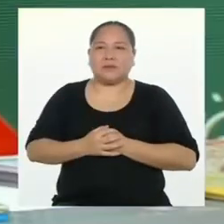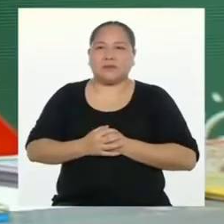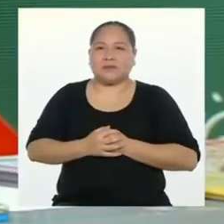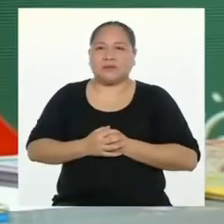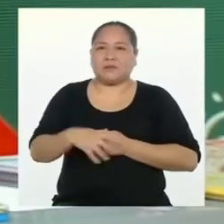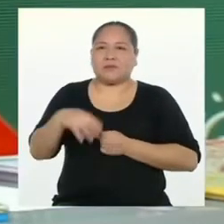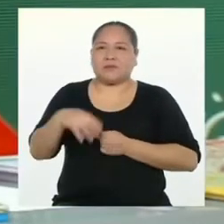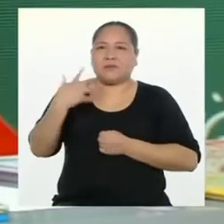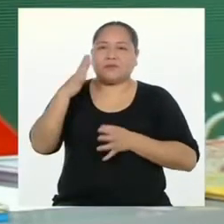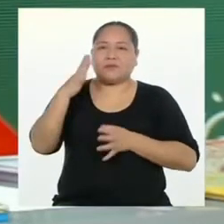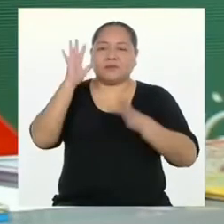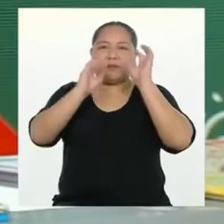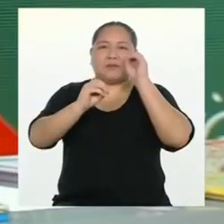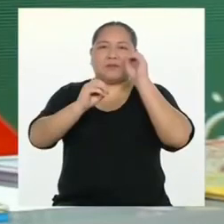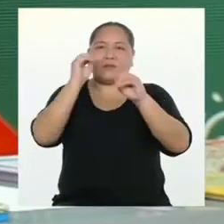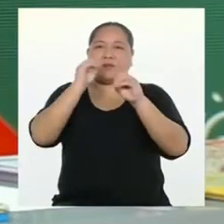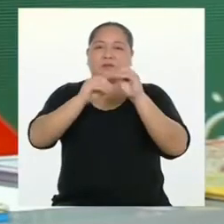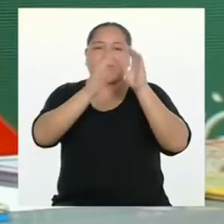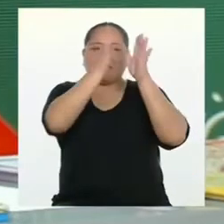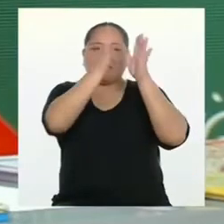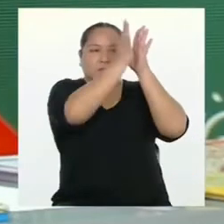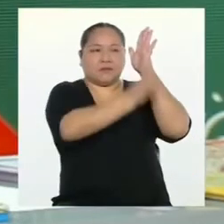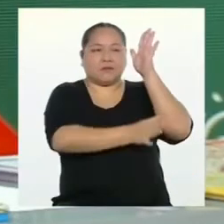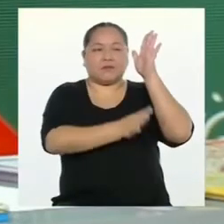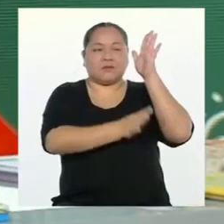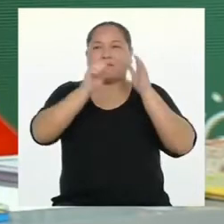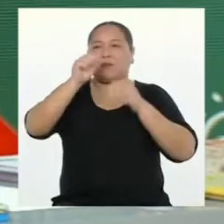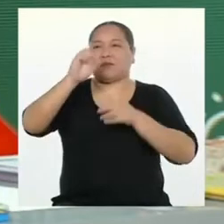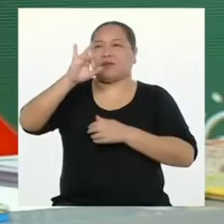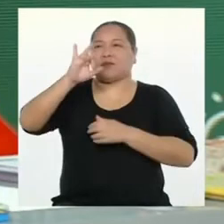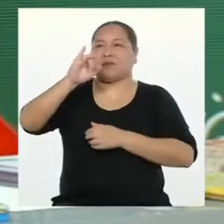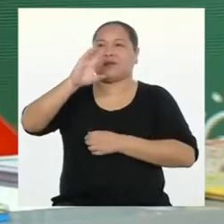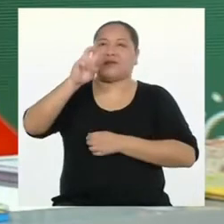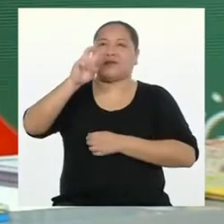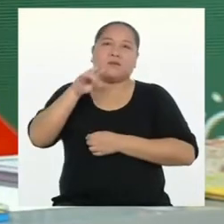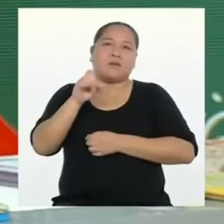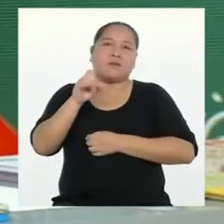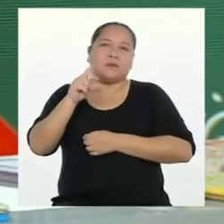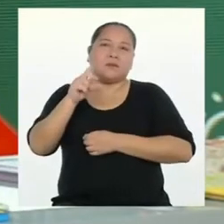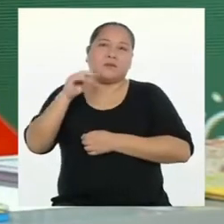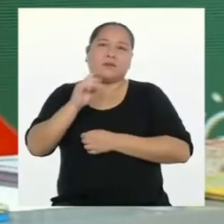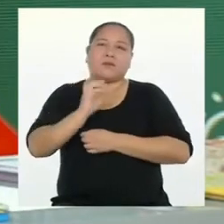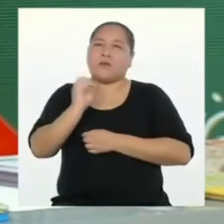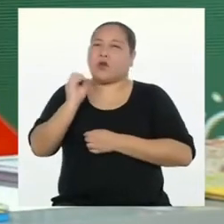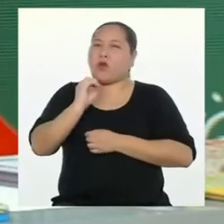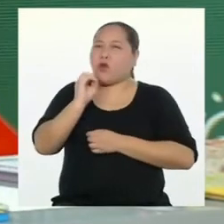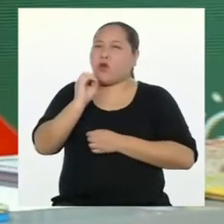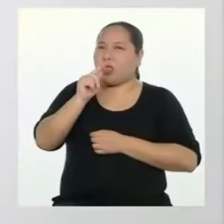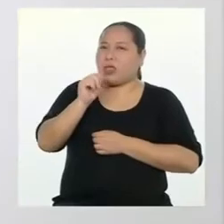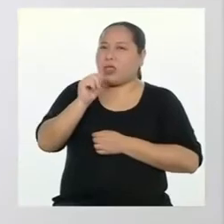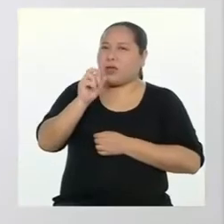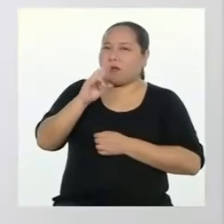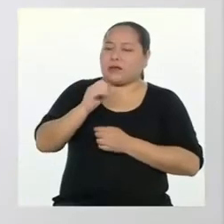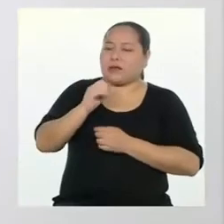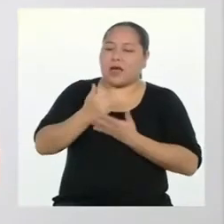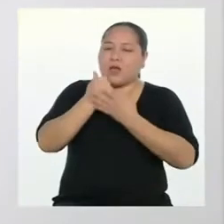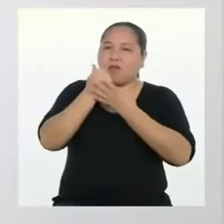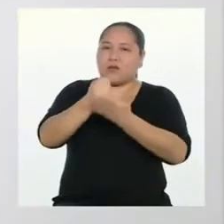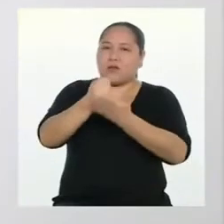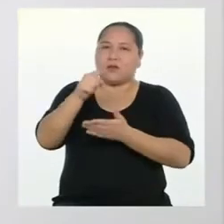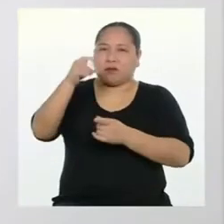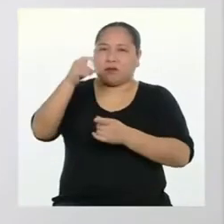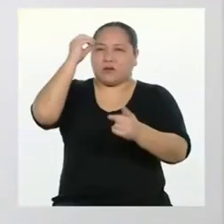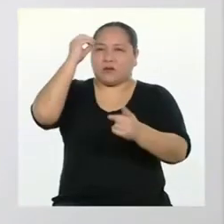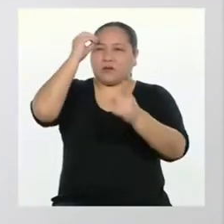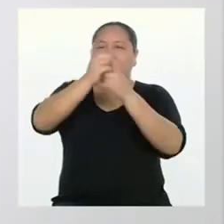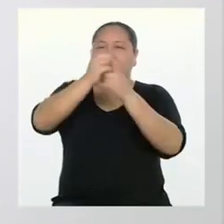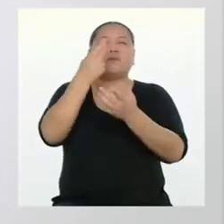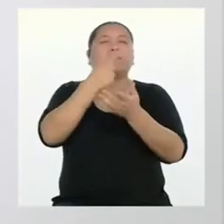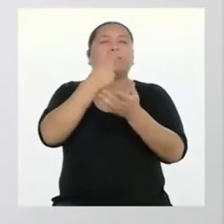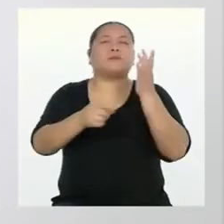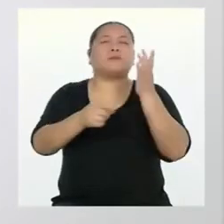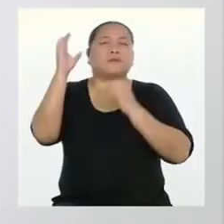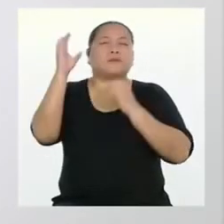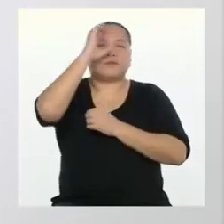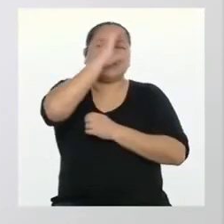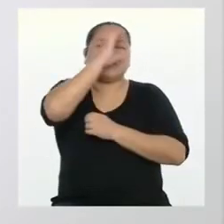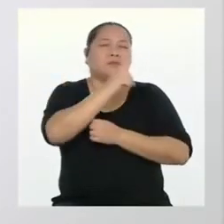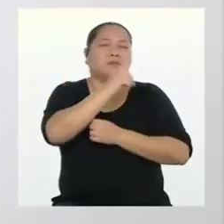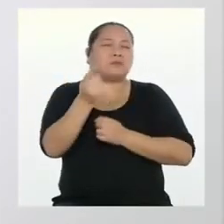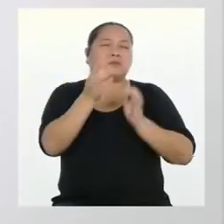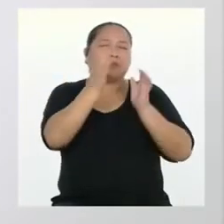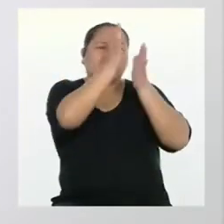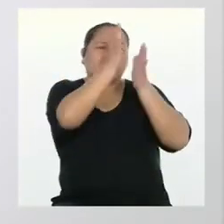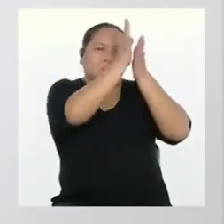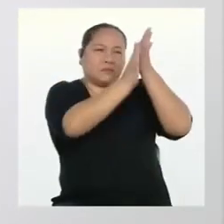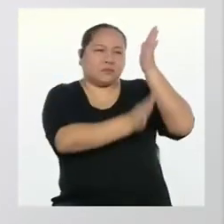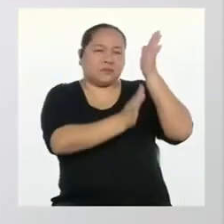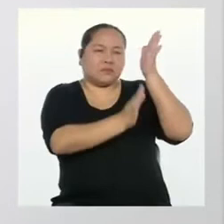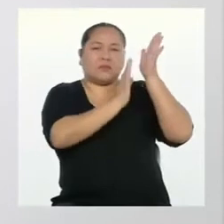Hemos propuesto elaborar unos afiches, volantes o tarjetas con mensajes potentes que ayuden a nuestro propósito. ¿Qué es lo que buscamos con los